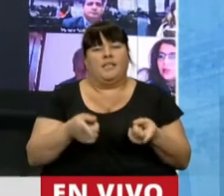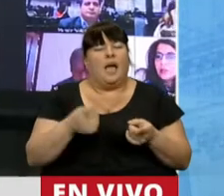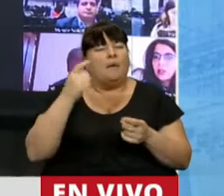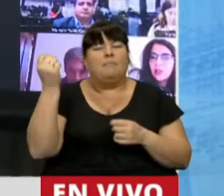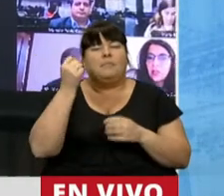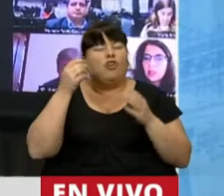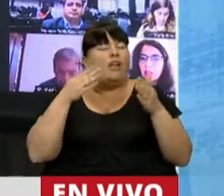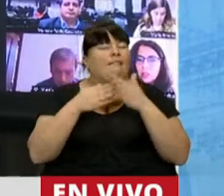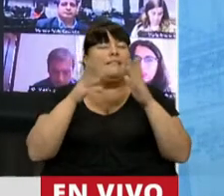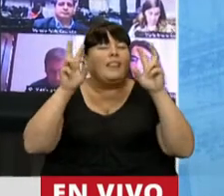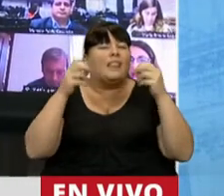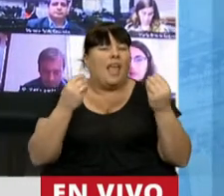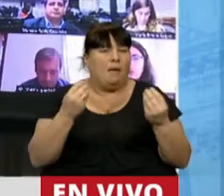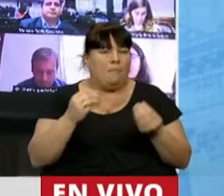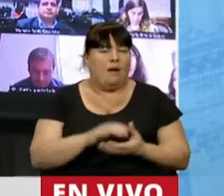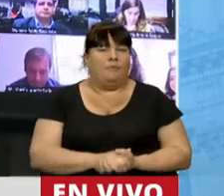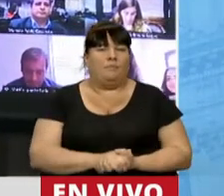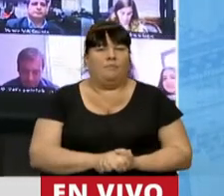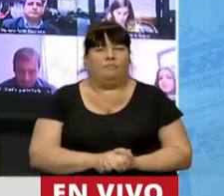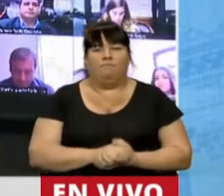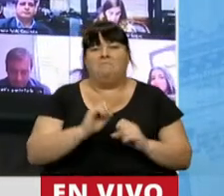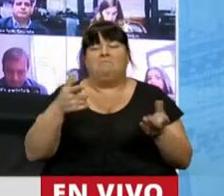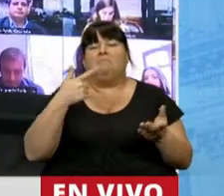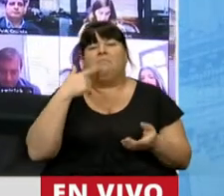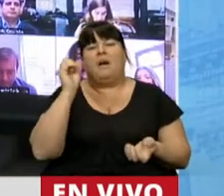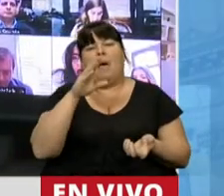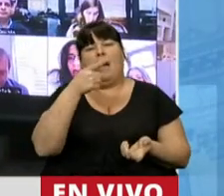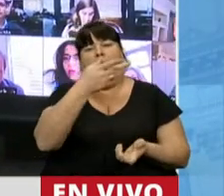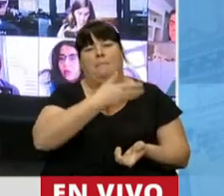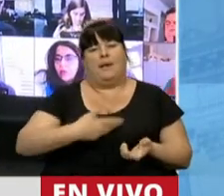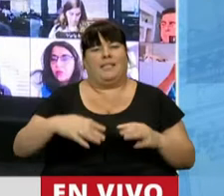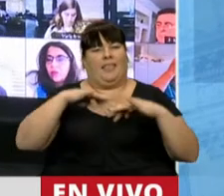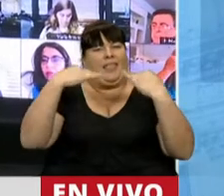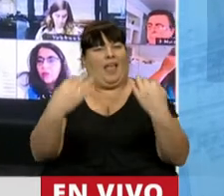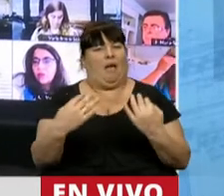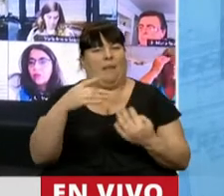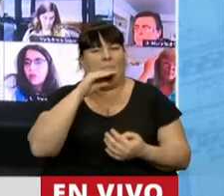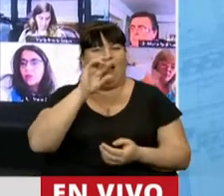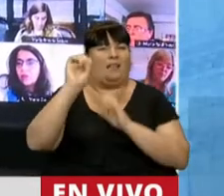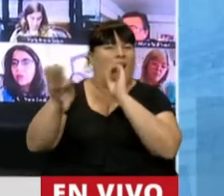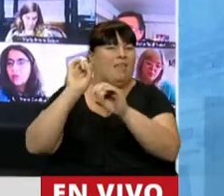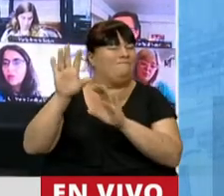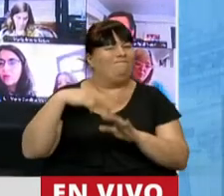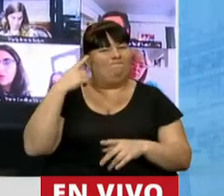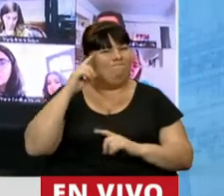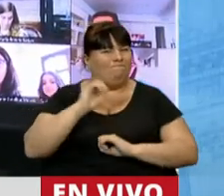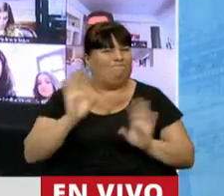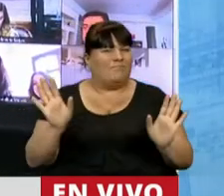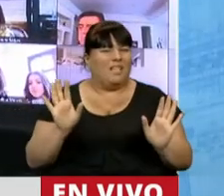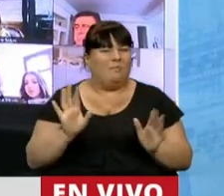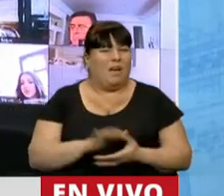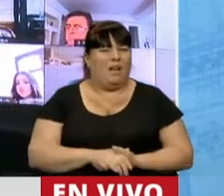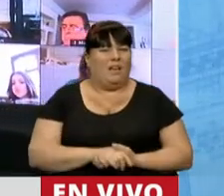fundamental, creó de manera injusta la descalificación del presidente de la Cámara, con